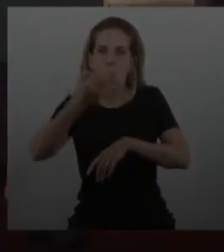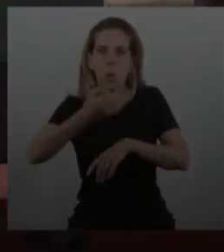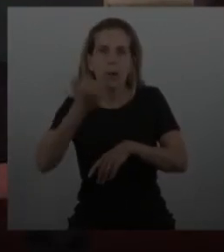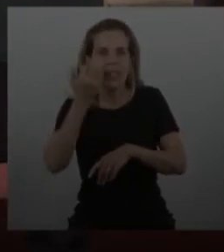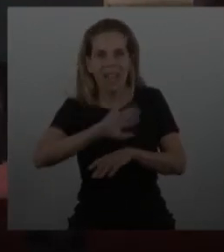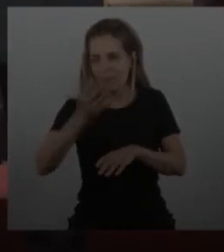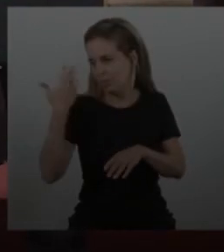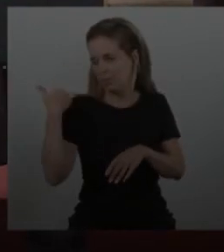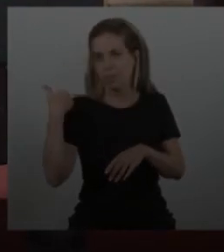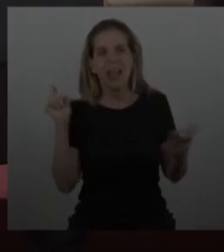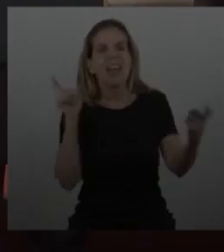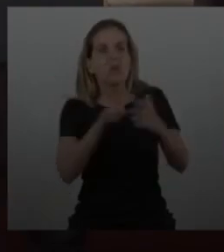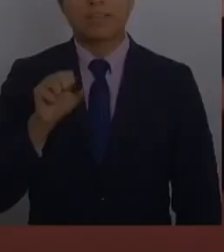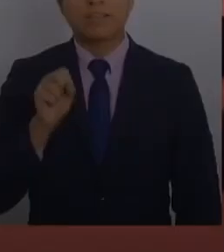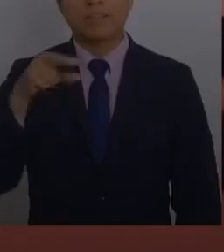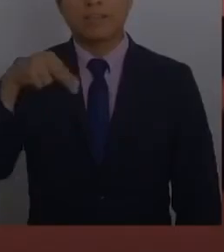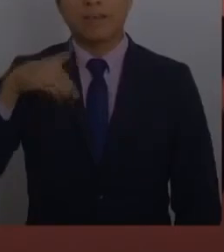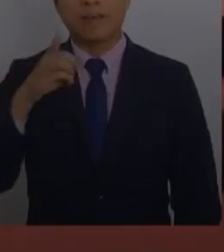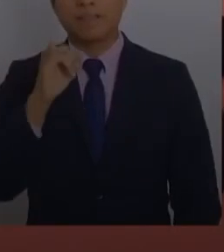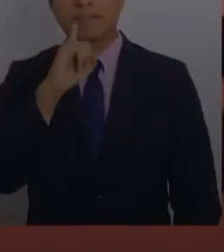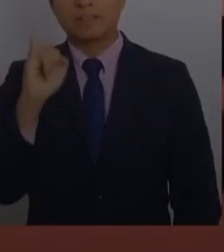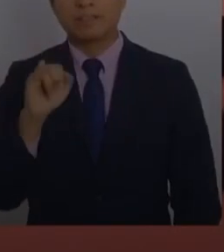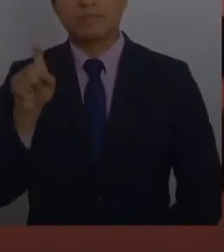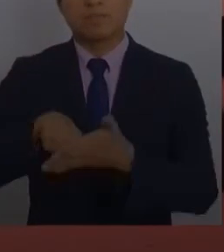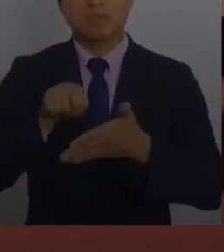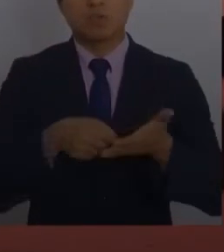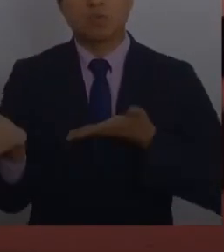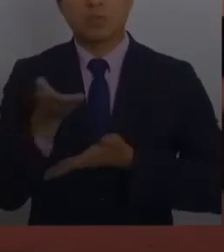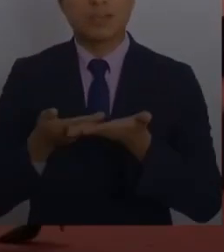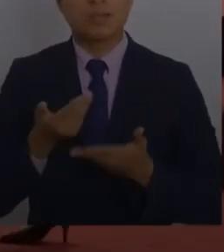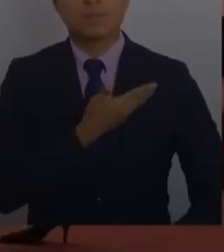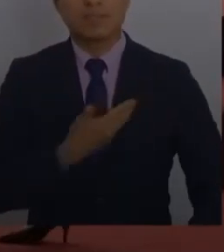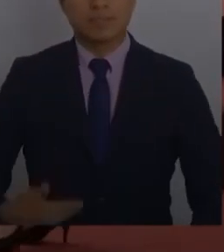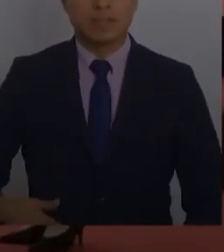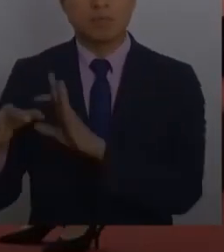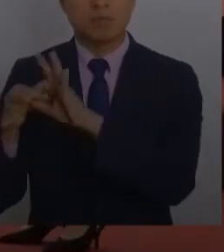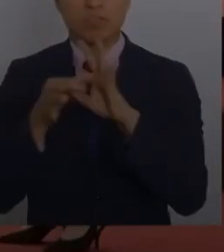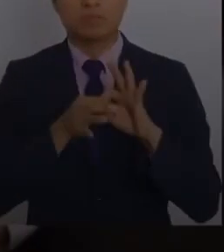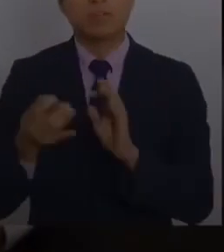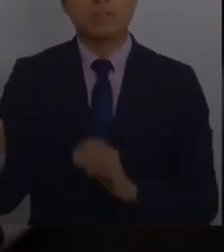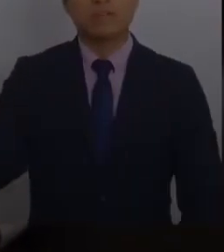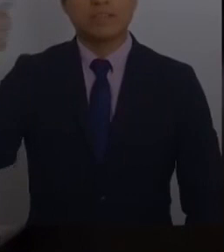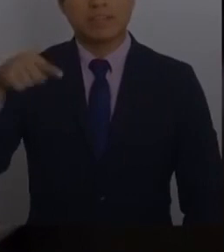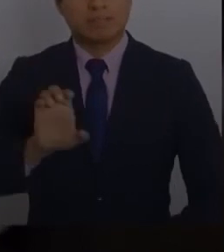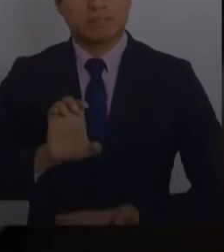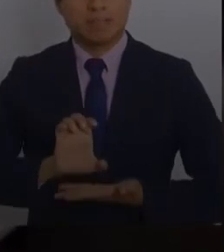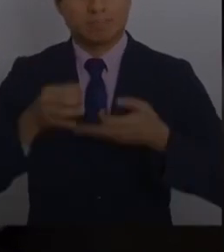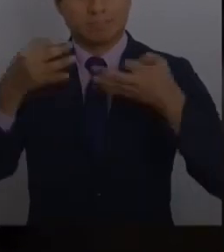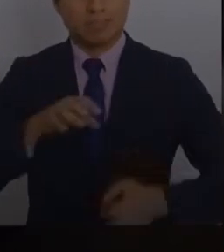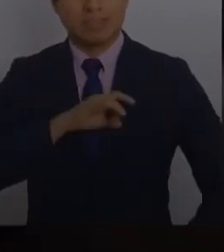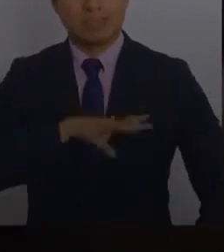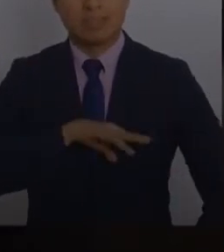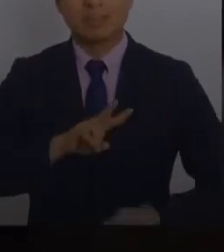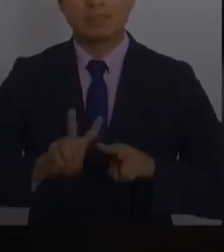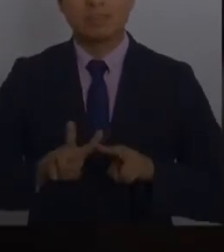reunión de trabajo en que hemos llegado y consolidado importantes acuerdos. Nos ha permitido fijar una